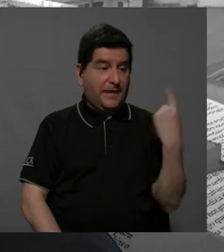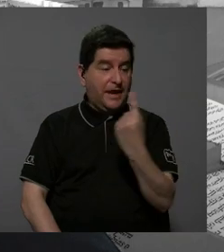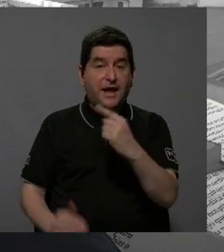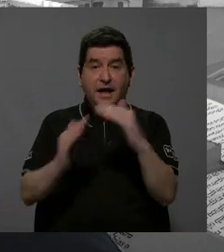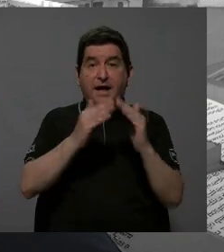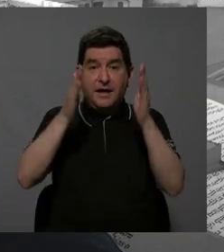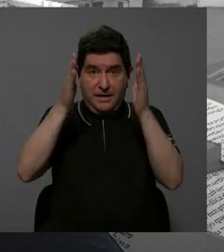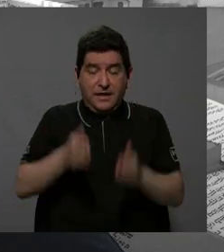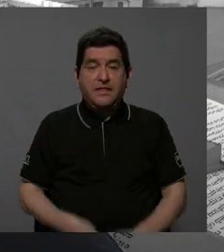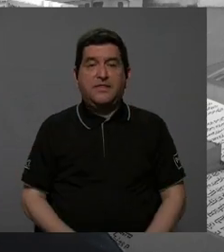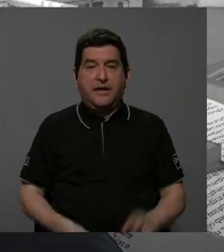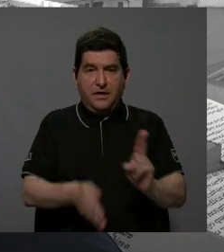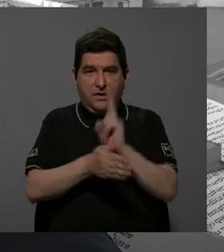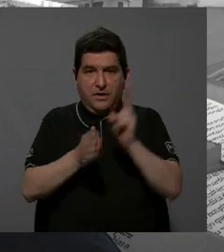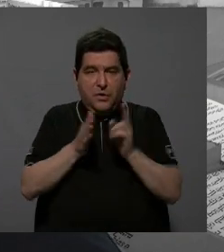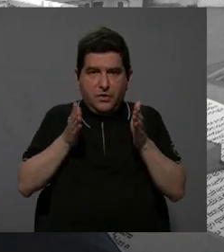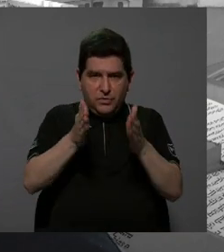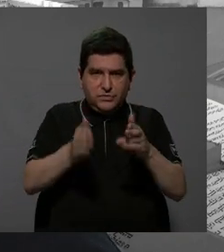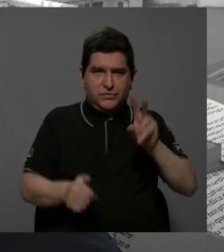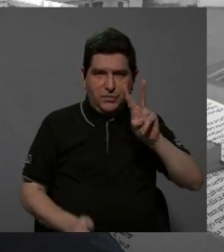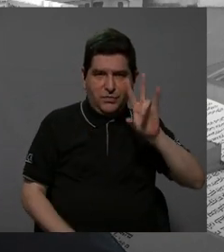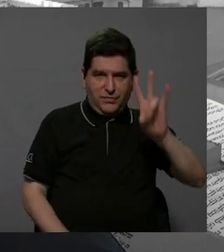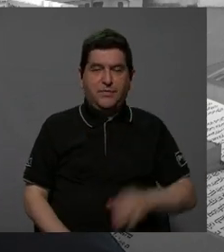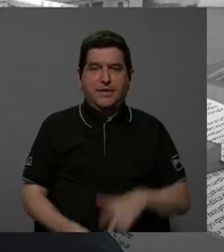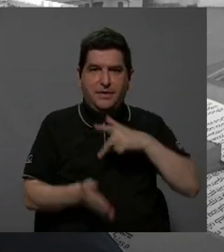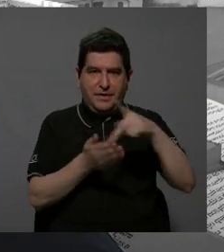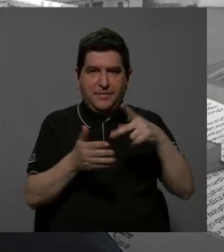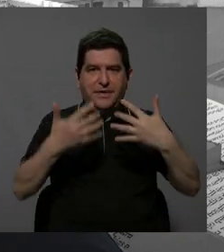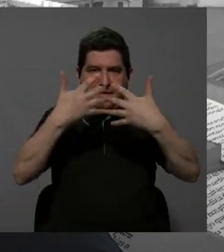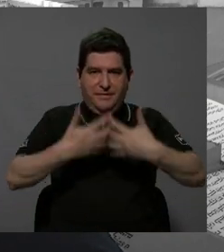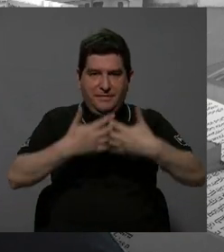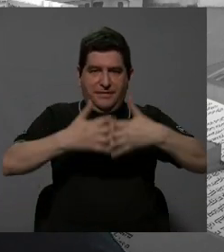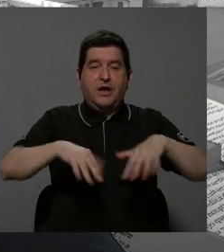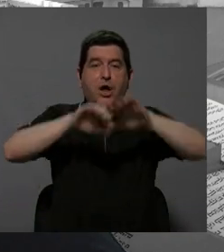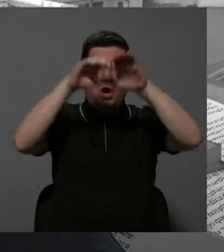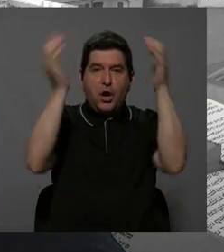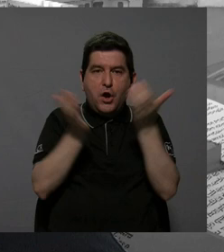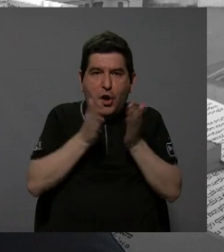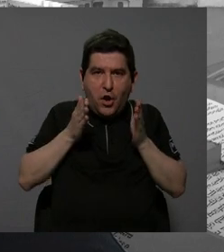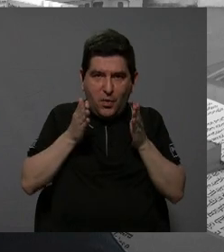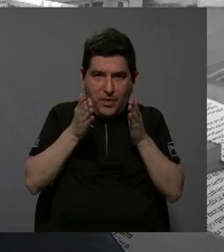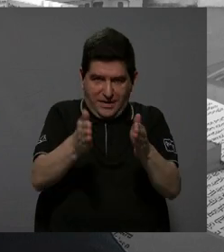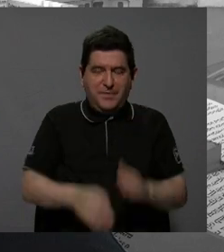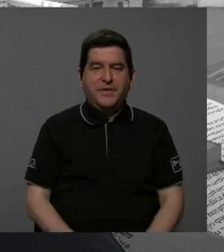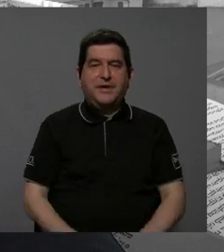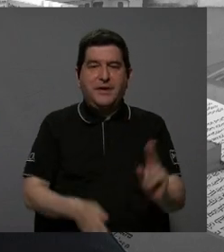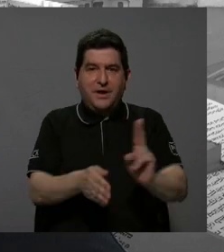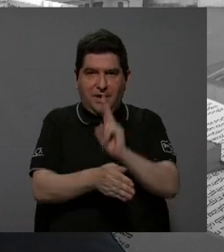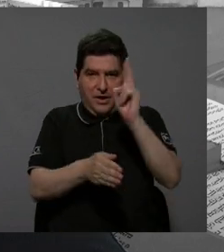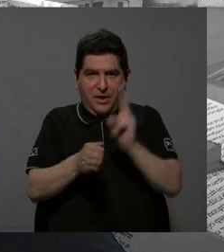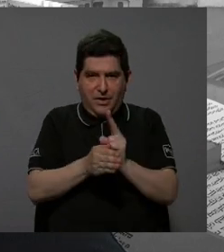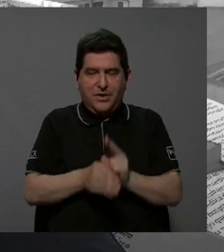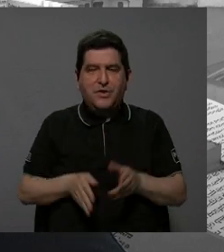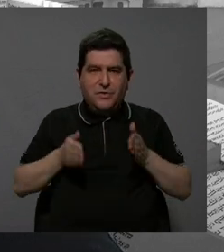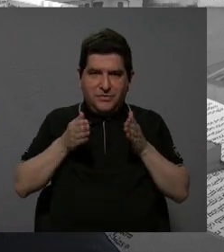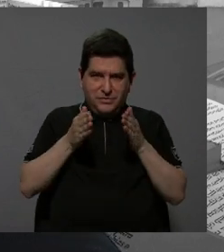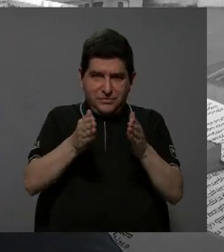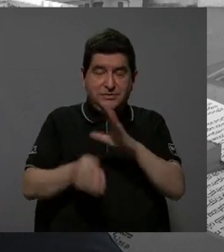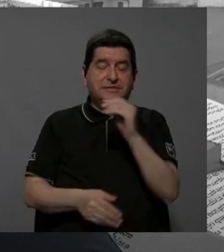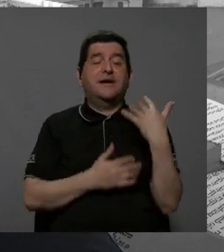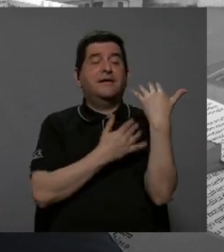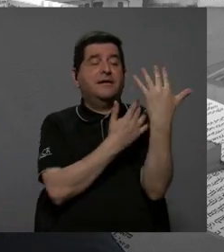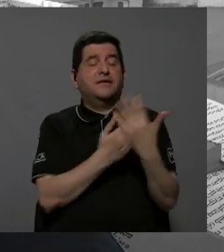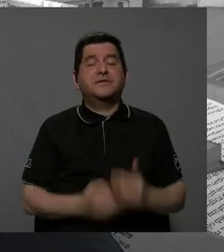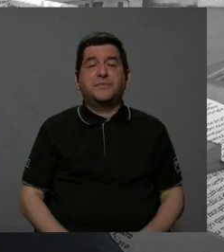Cada ciudadano que transita por la Ruta 27 le paga a la concesionaria Global Vía por el uso de la carretera y